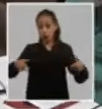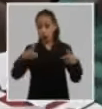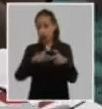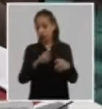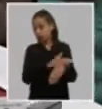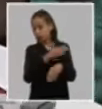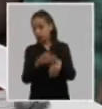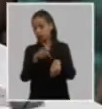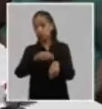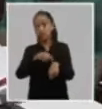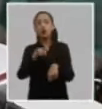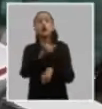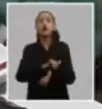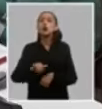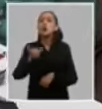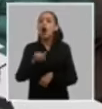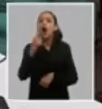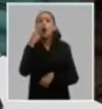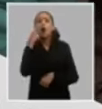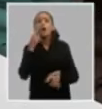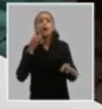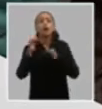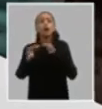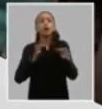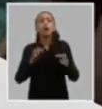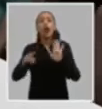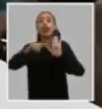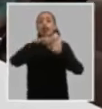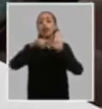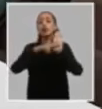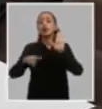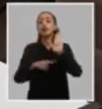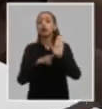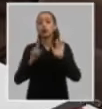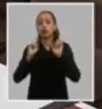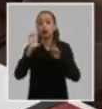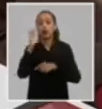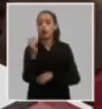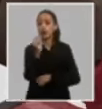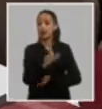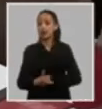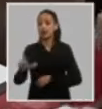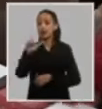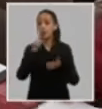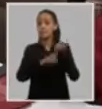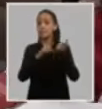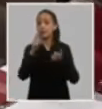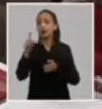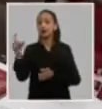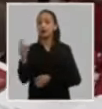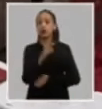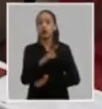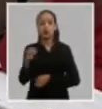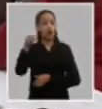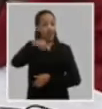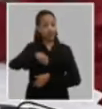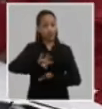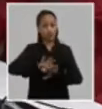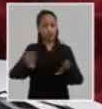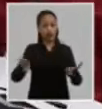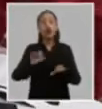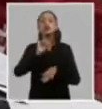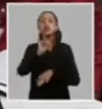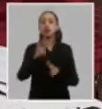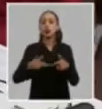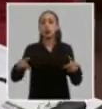implementación de los lineamientos de la política económica y social del partido y la revolución actualizados en el